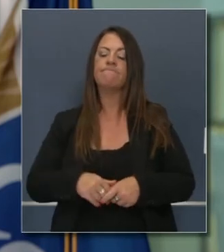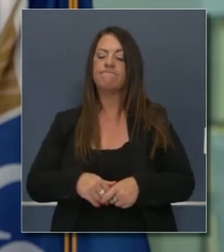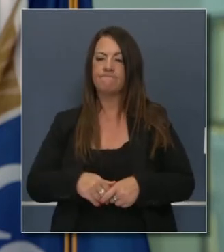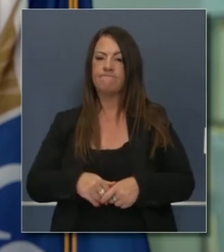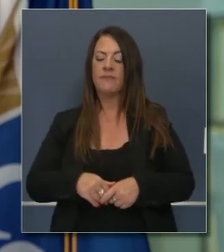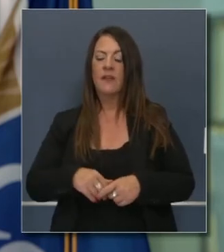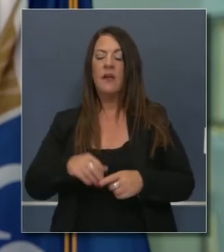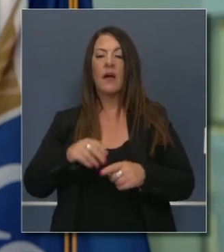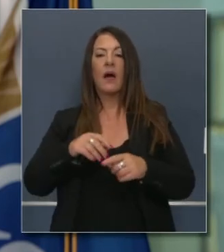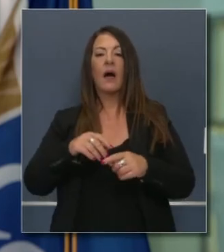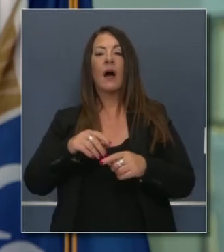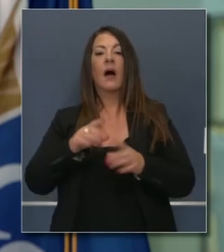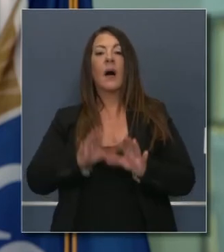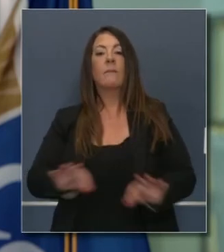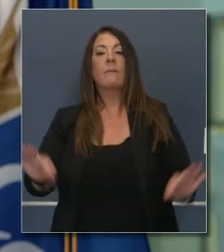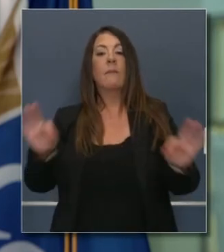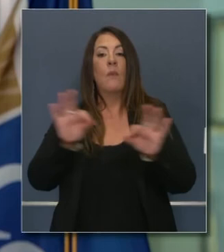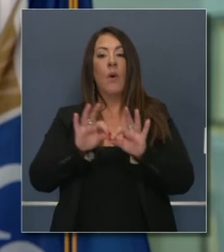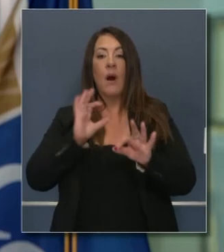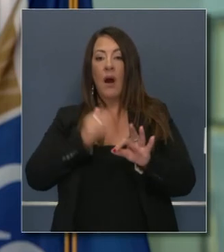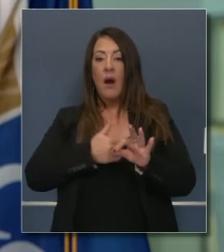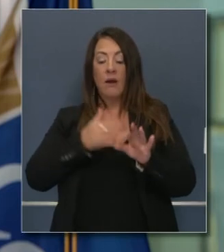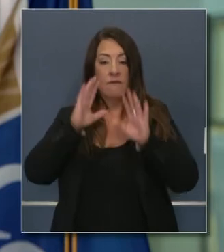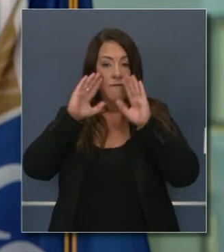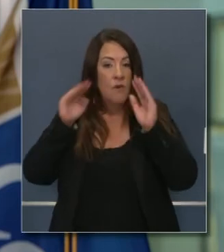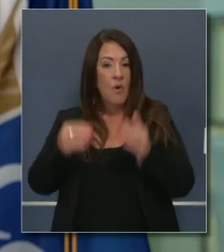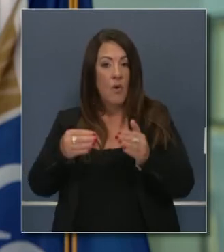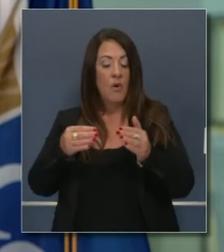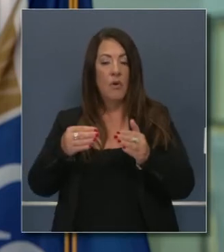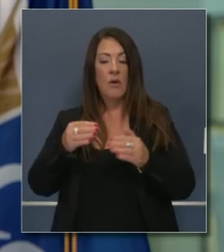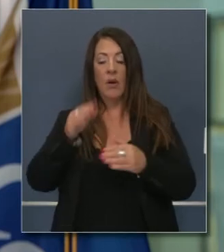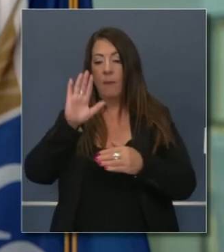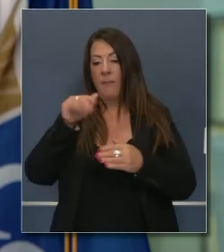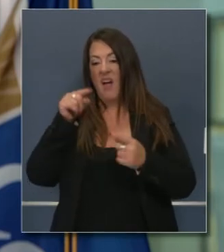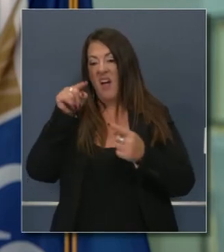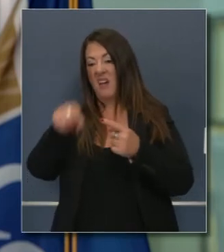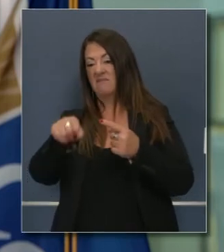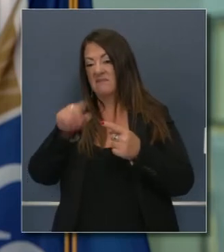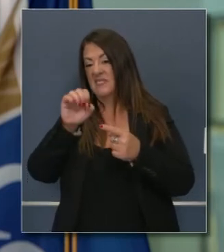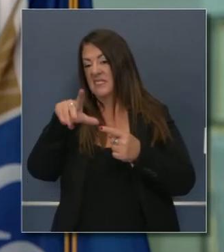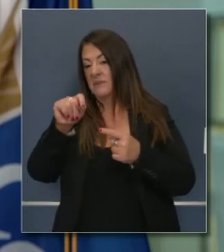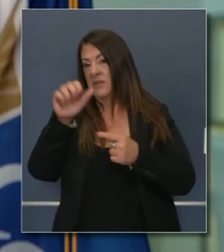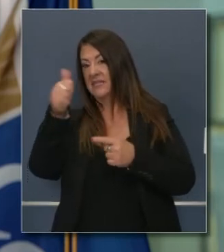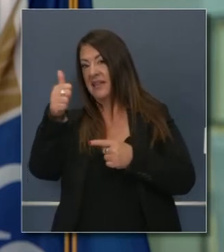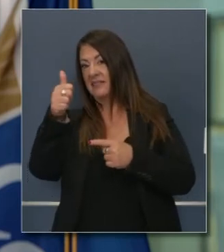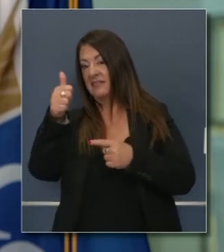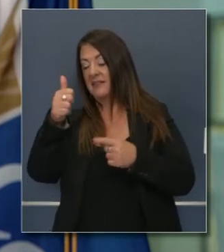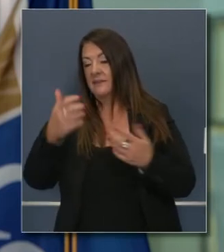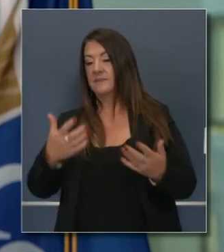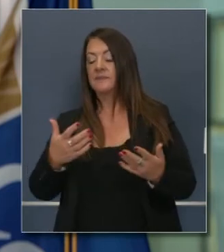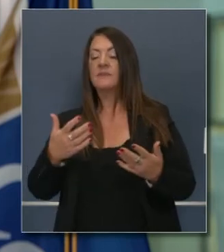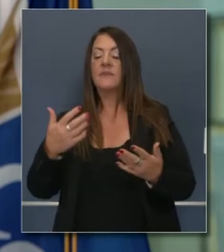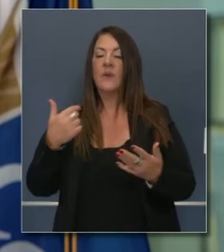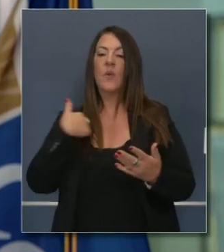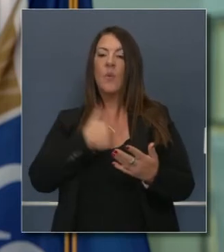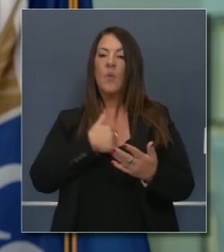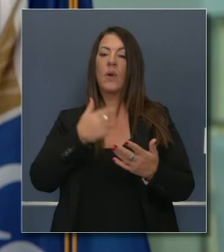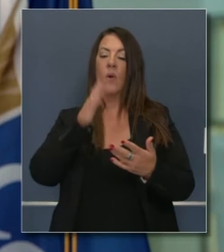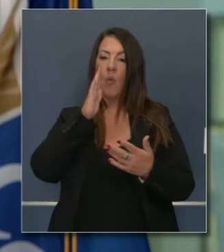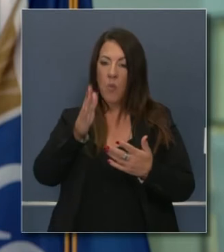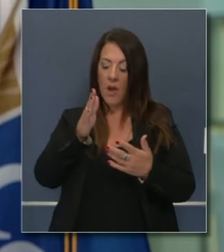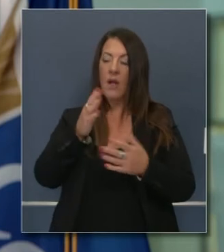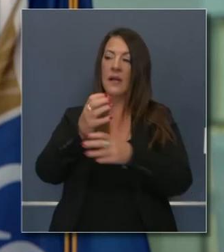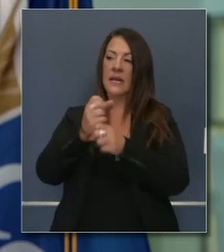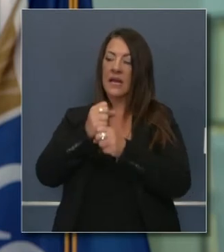de todo eso es imperativo que nos enfoquemos antes del 10 de septiembre de